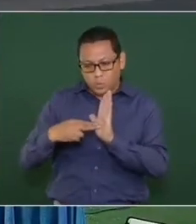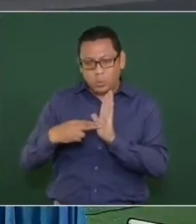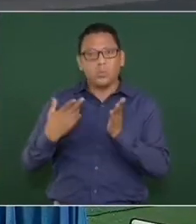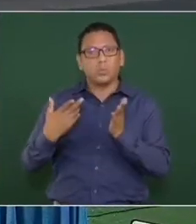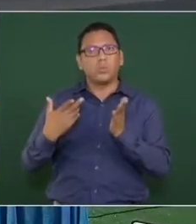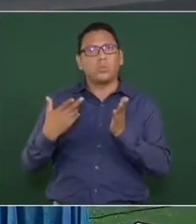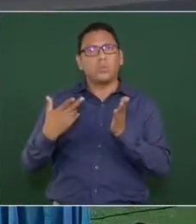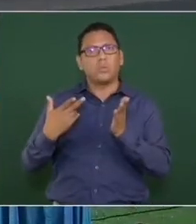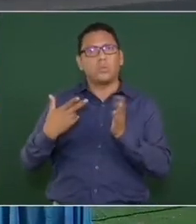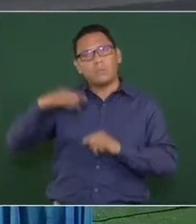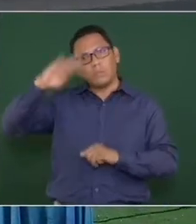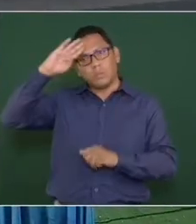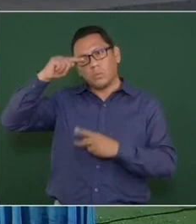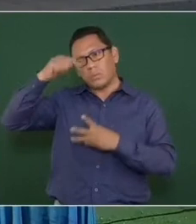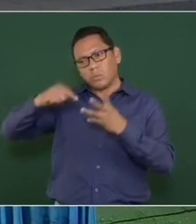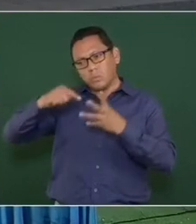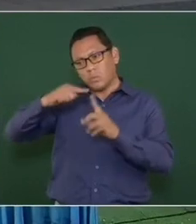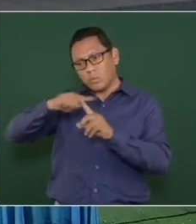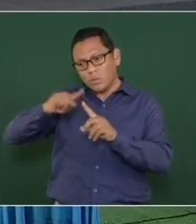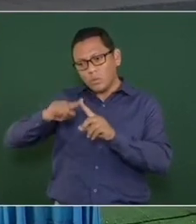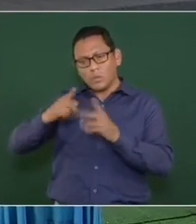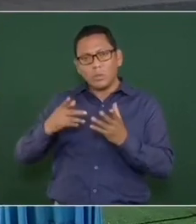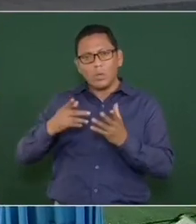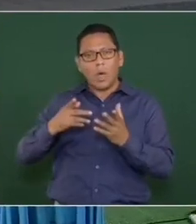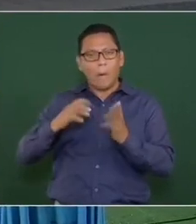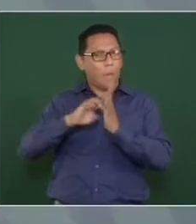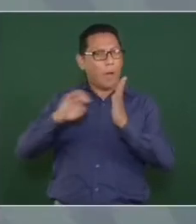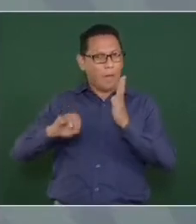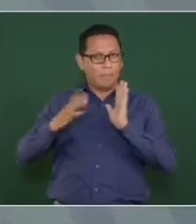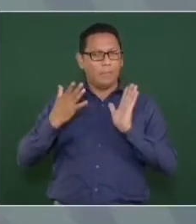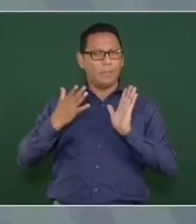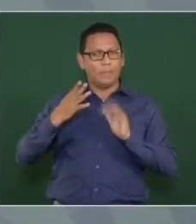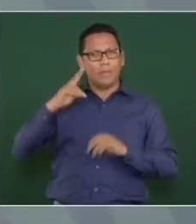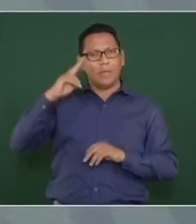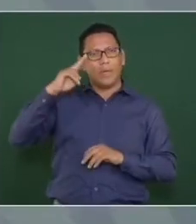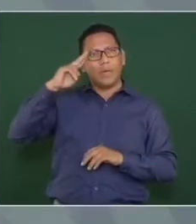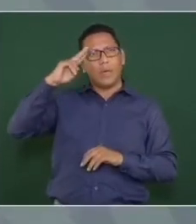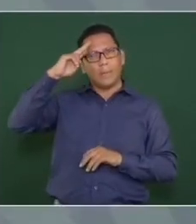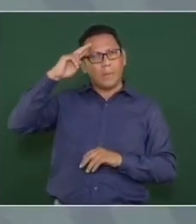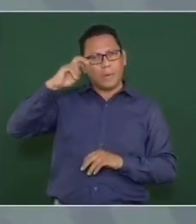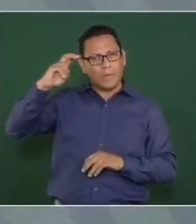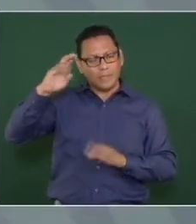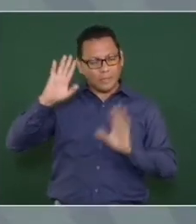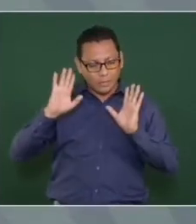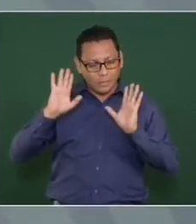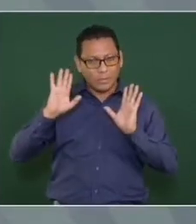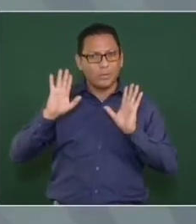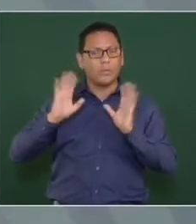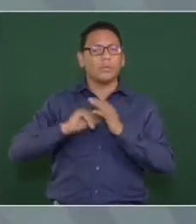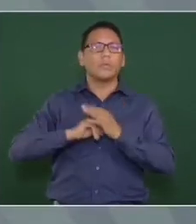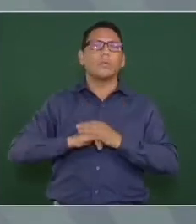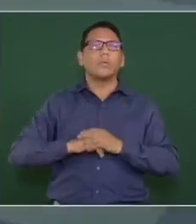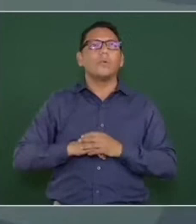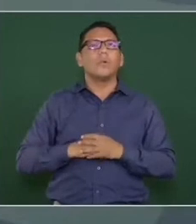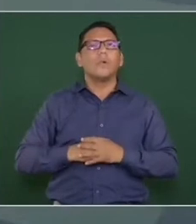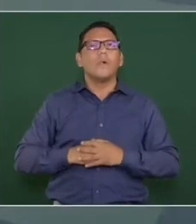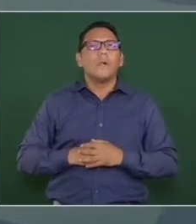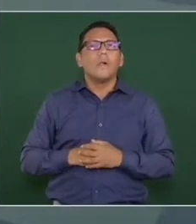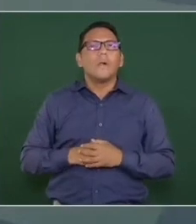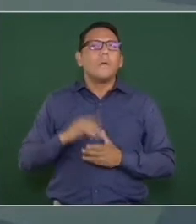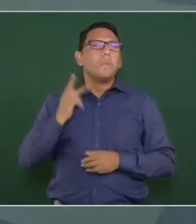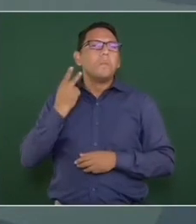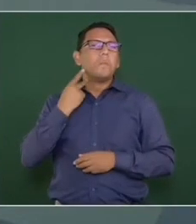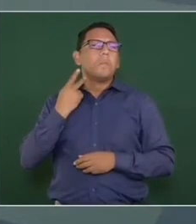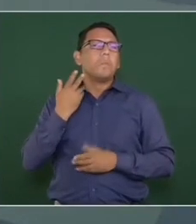nada más con imaginar que la política es de